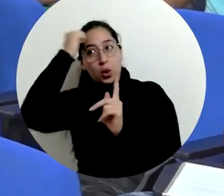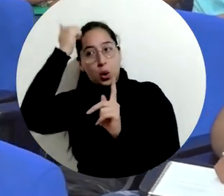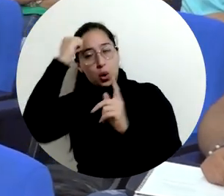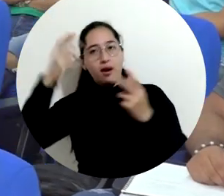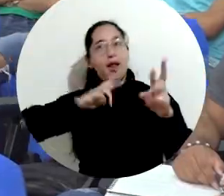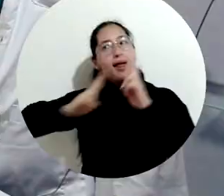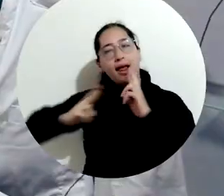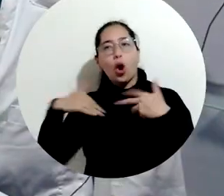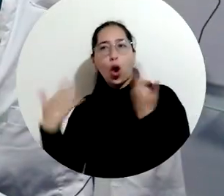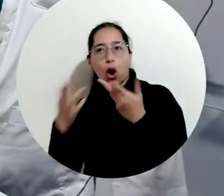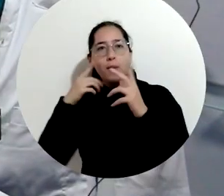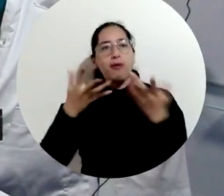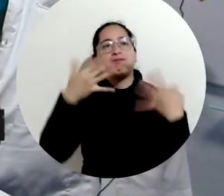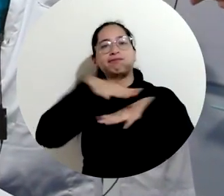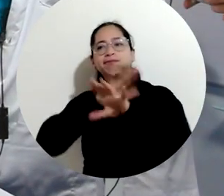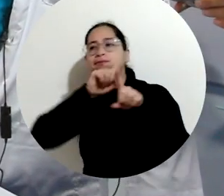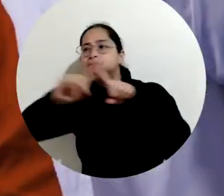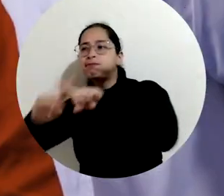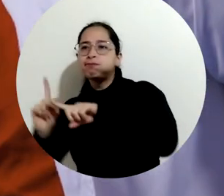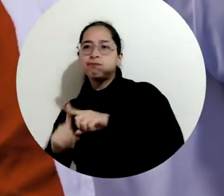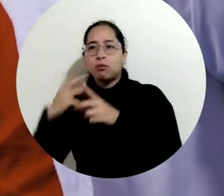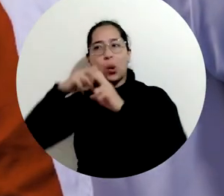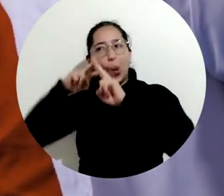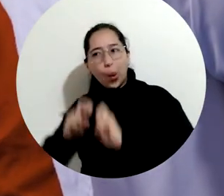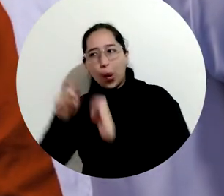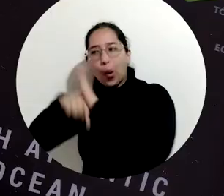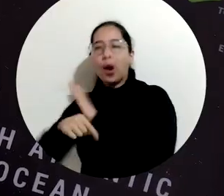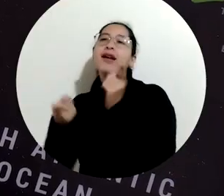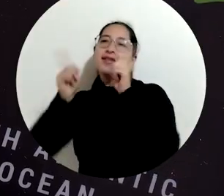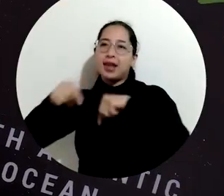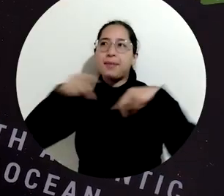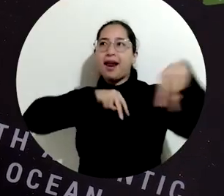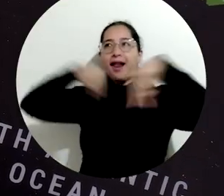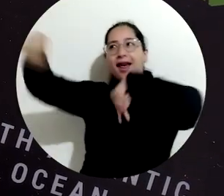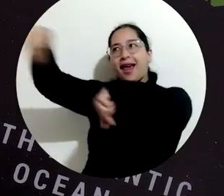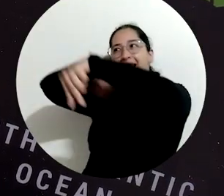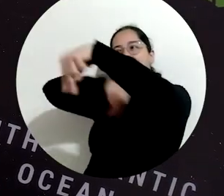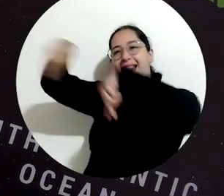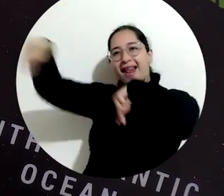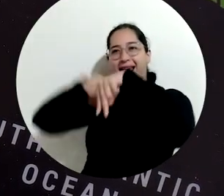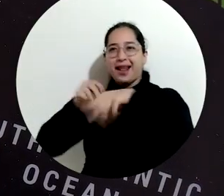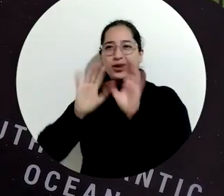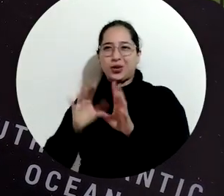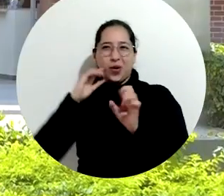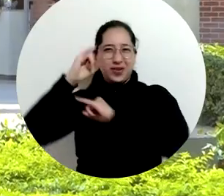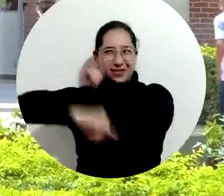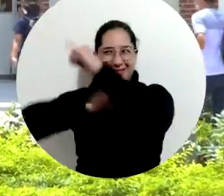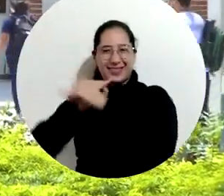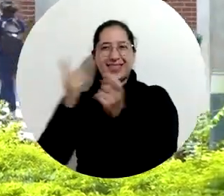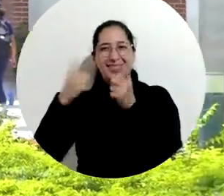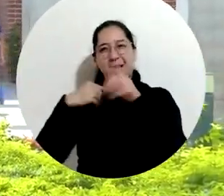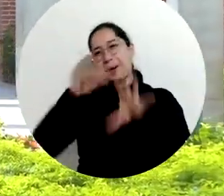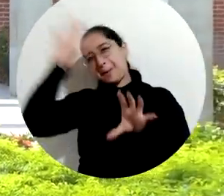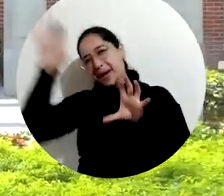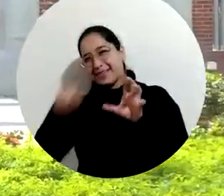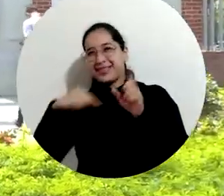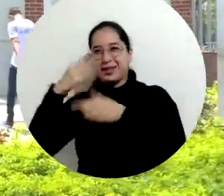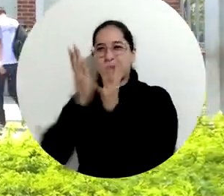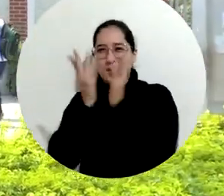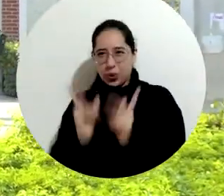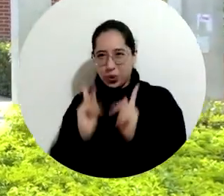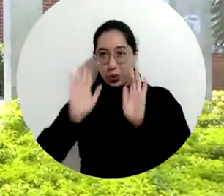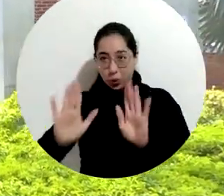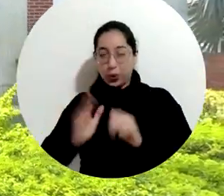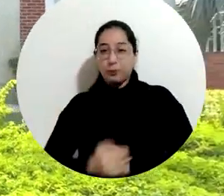alumno-docente, las citas en investigación, las redes de investigación y, por supuesto, la proporción de estudiantes internacionales. En sus 60 años de